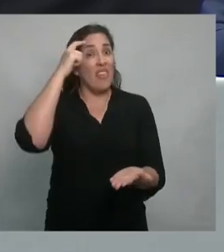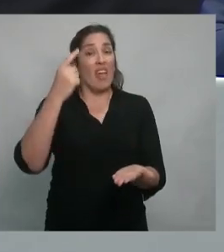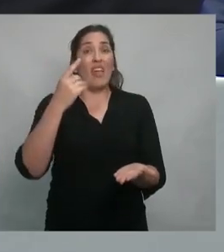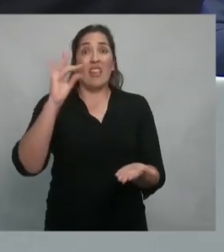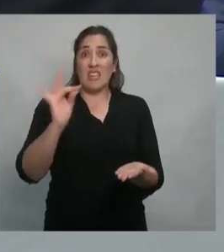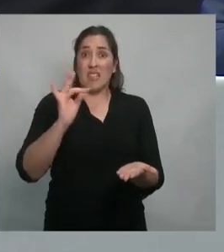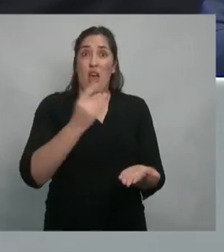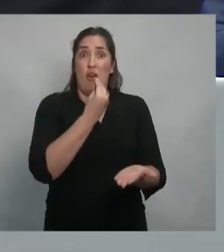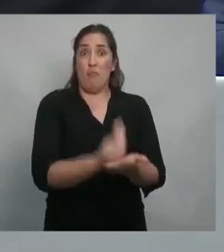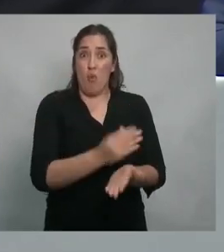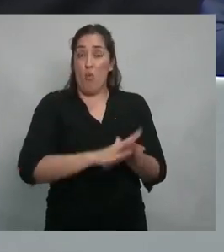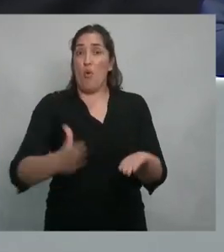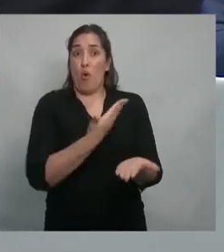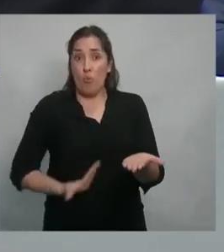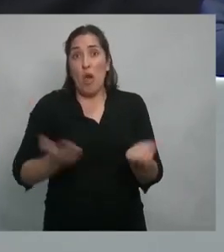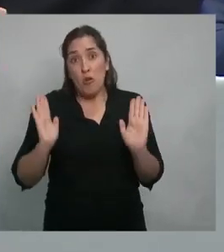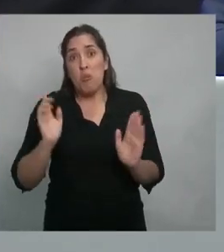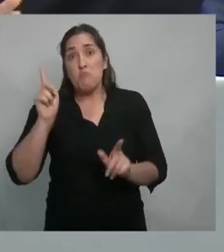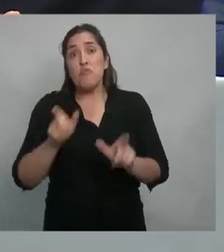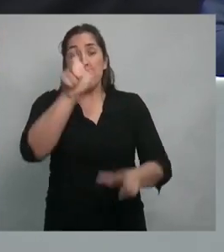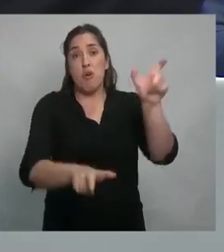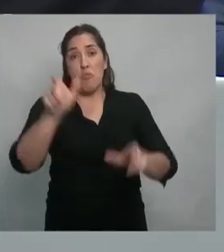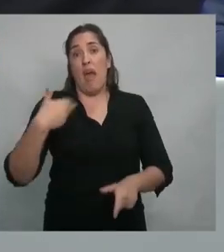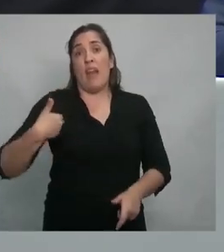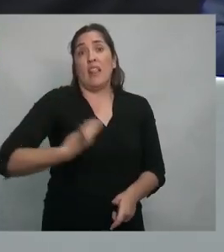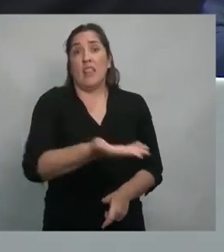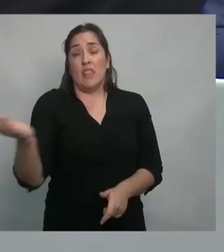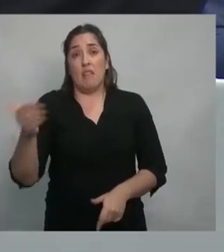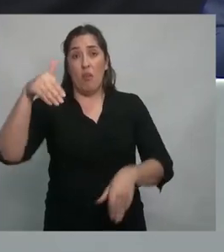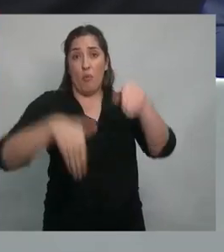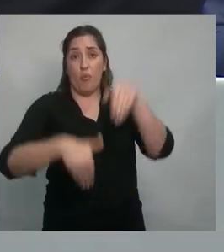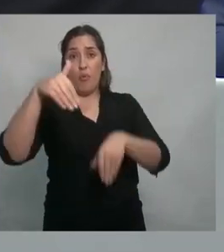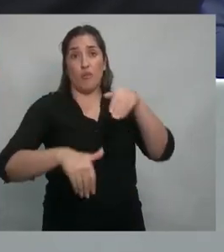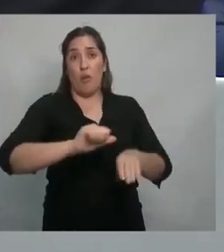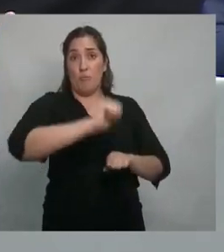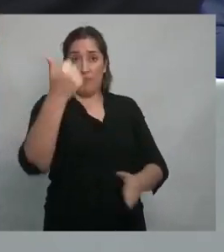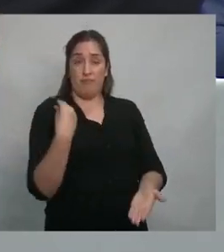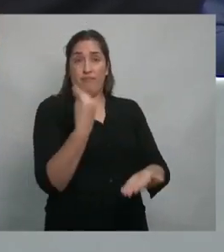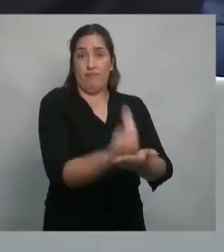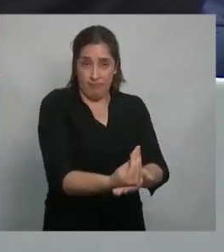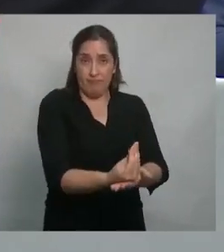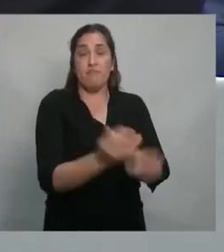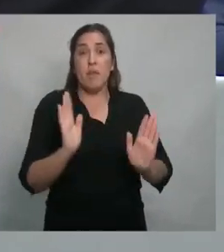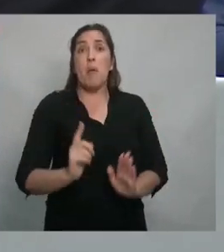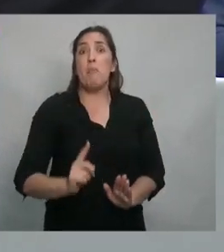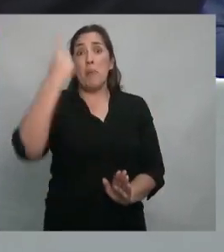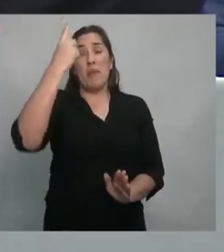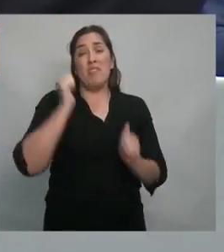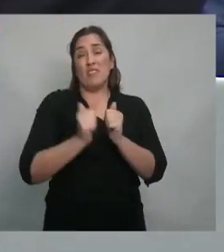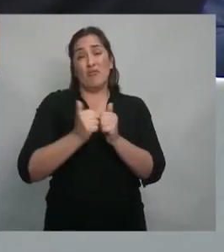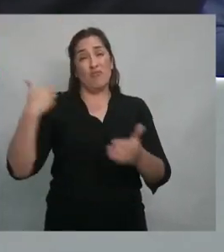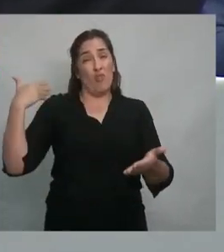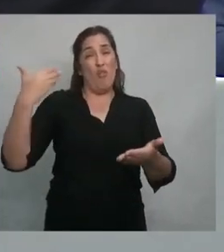por la sociedad argentina. cierto que nuestro gobierno, por primera vez en la historia, un gobierno